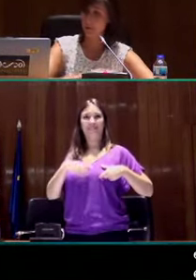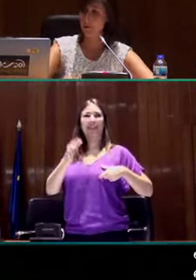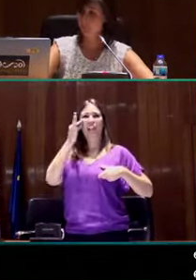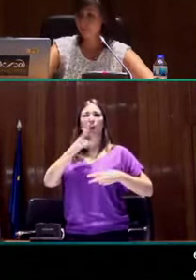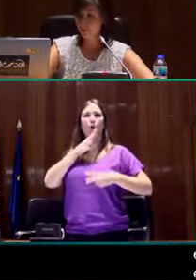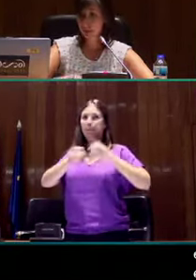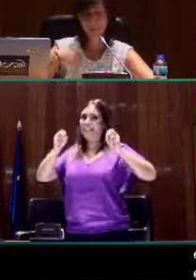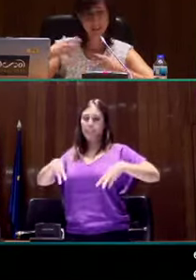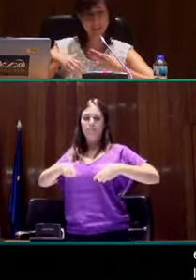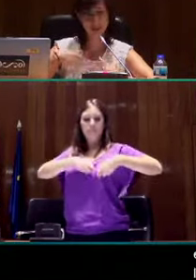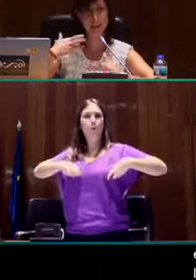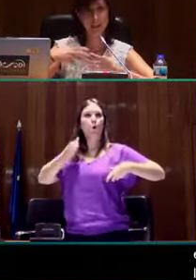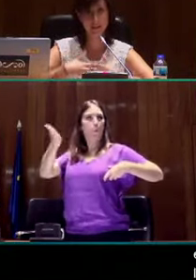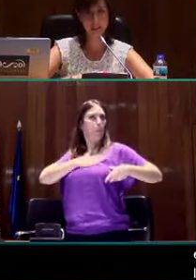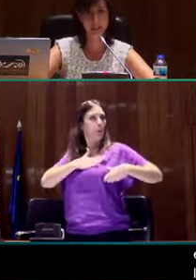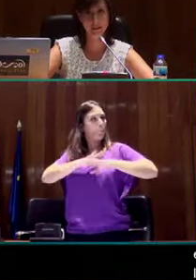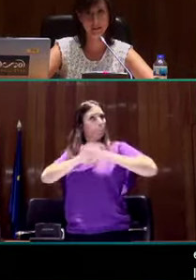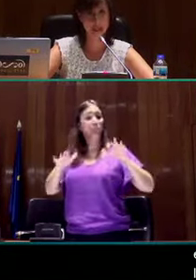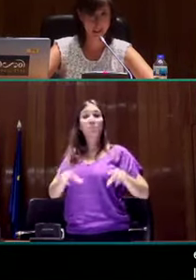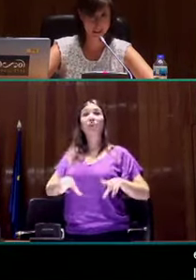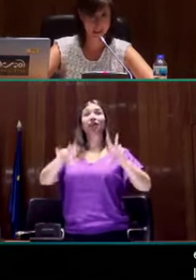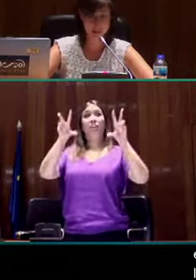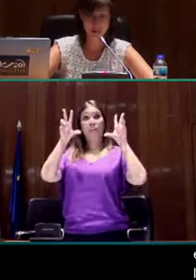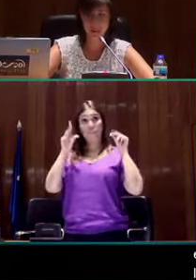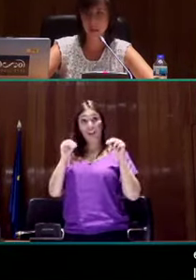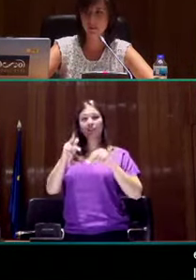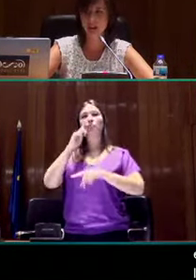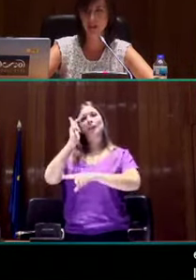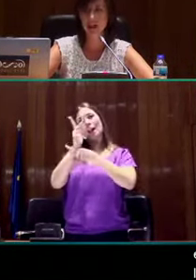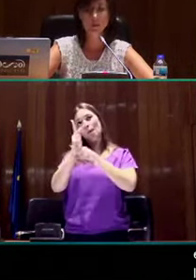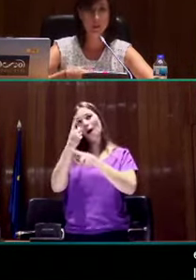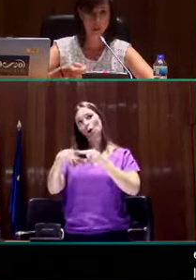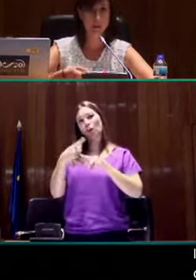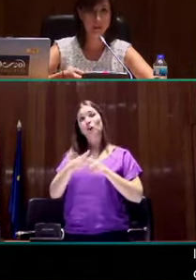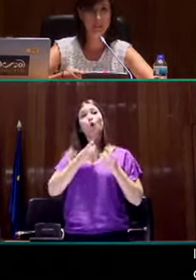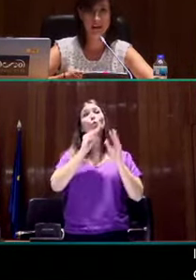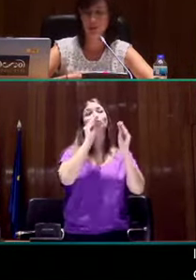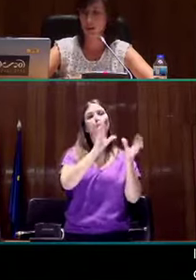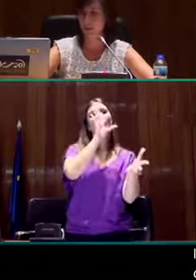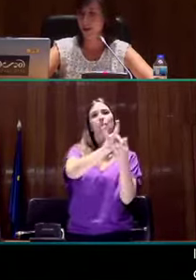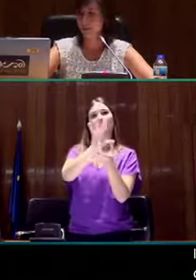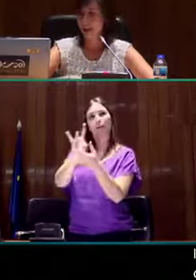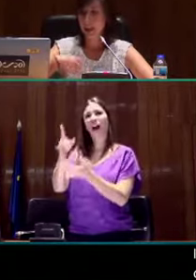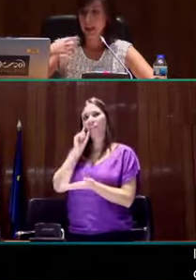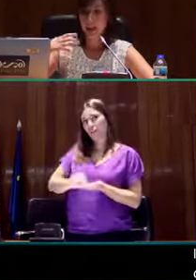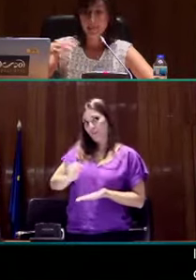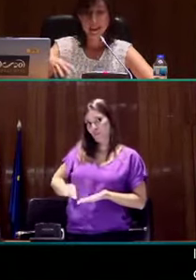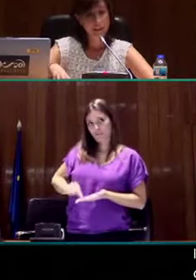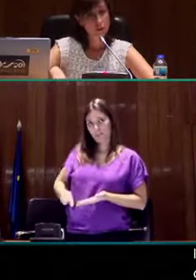personalizado, para después, tras revisar las grabaciones videográficas, poder tomar también anotaciones.